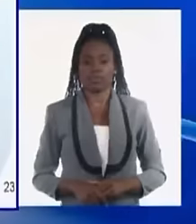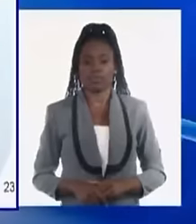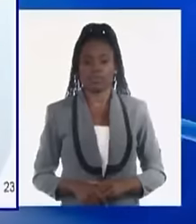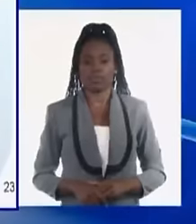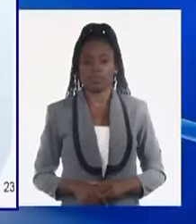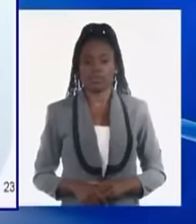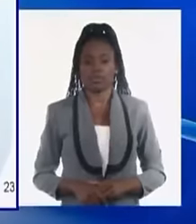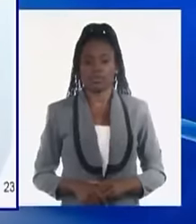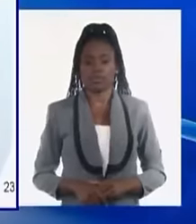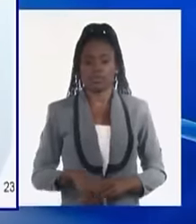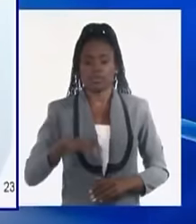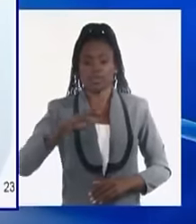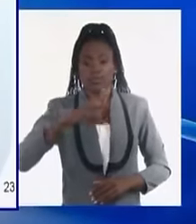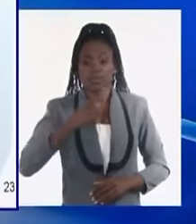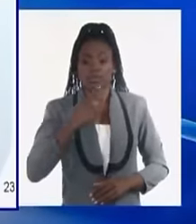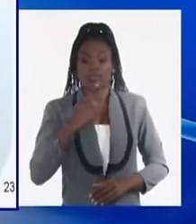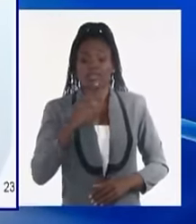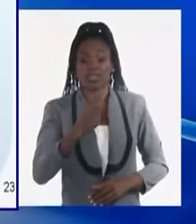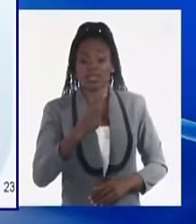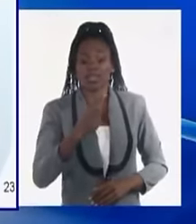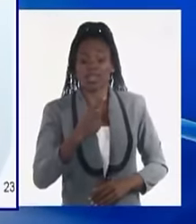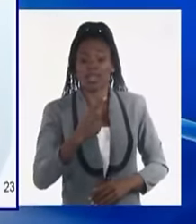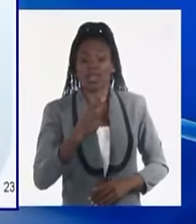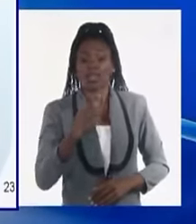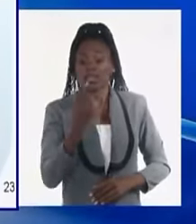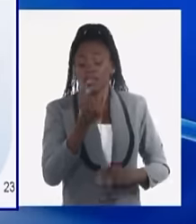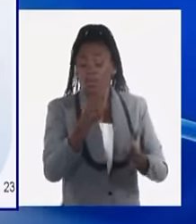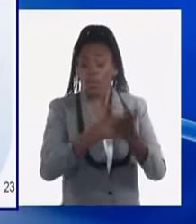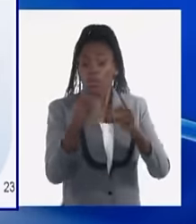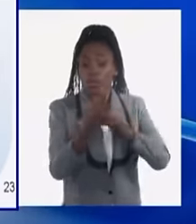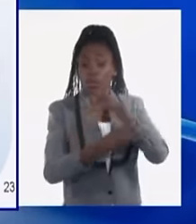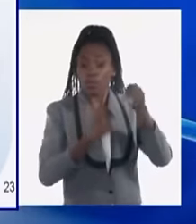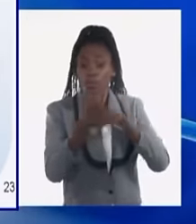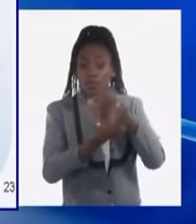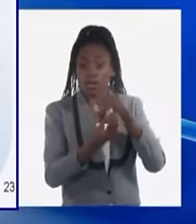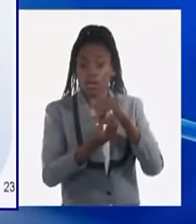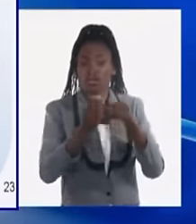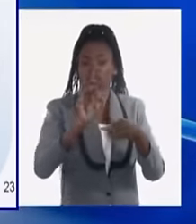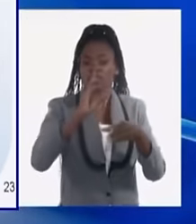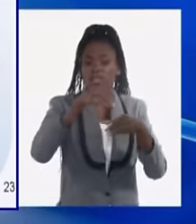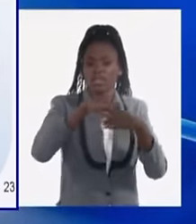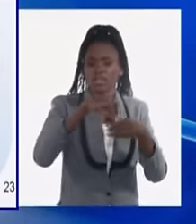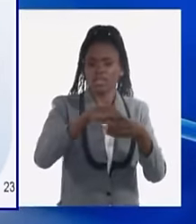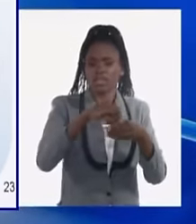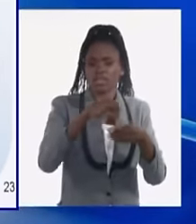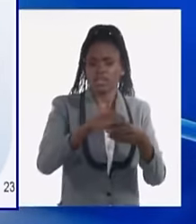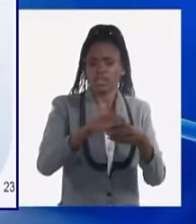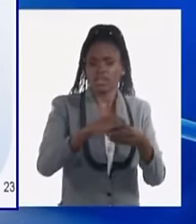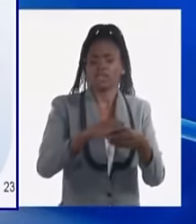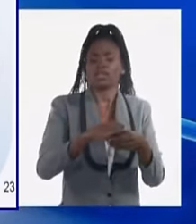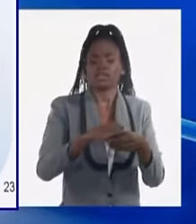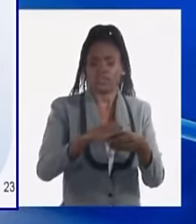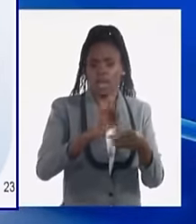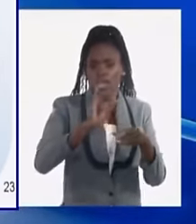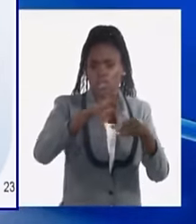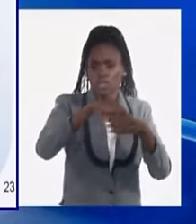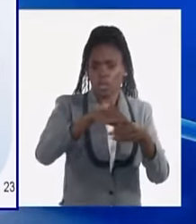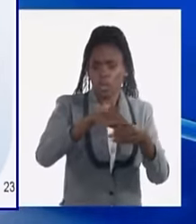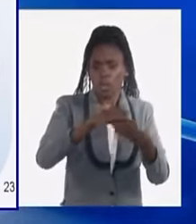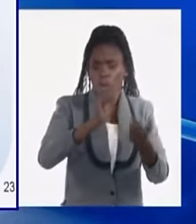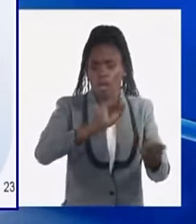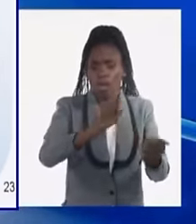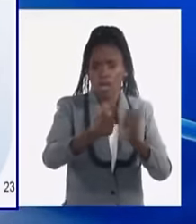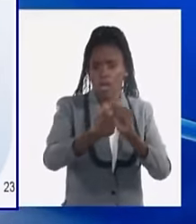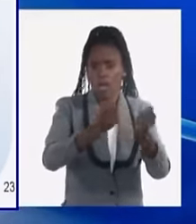Redimensionar el mercado cambiario, la intervención del informal y el control